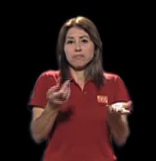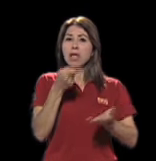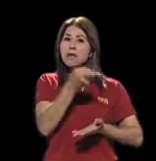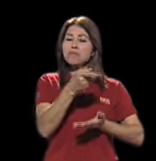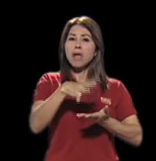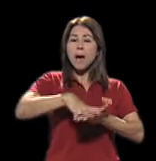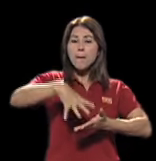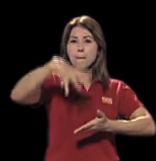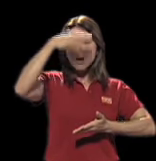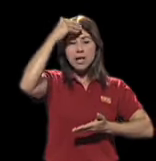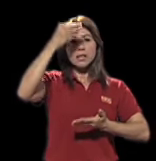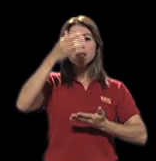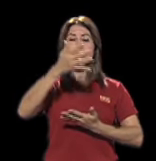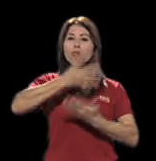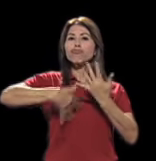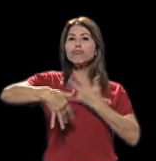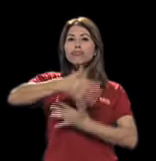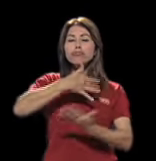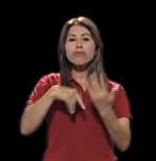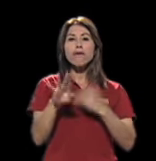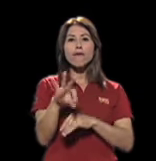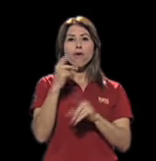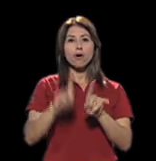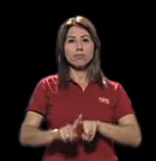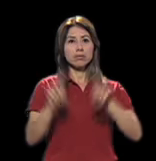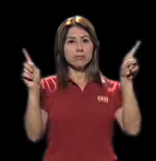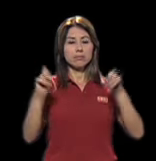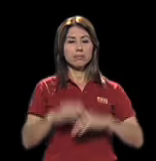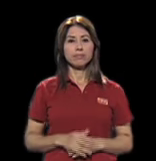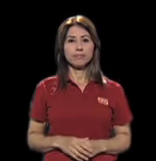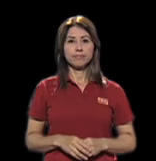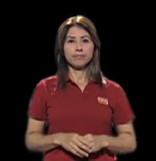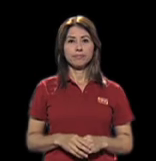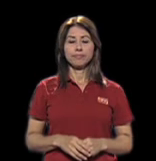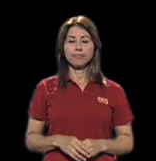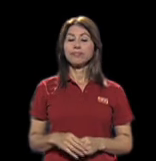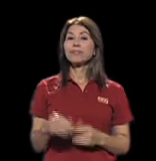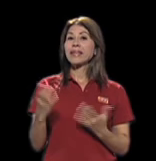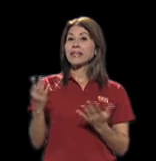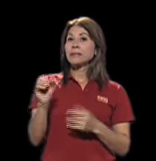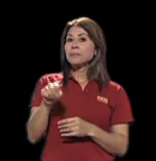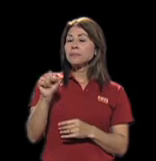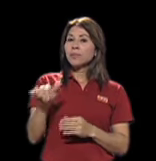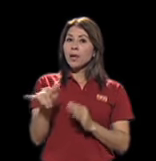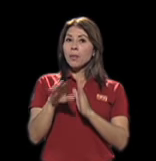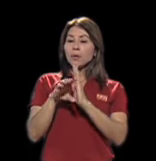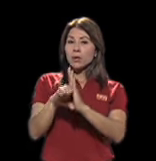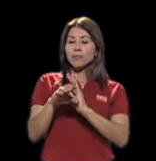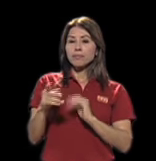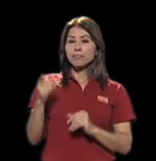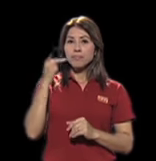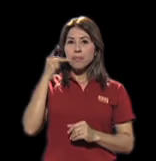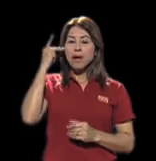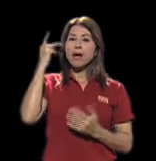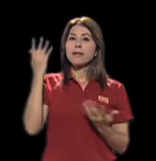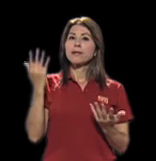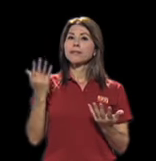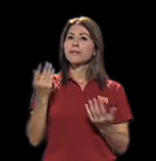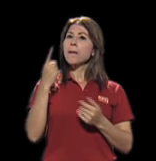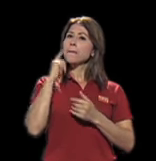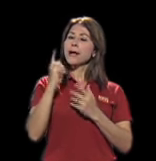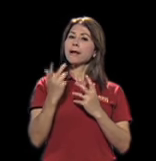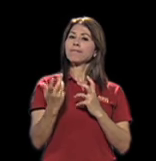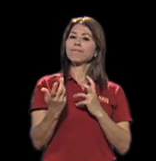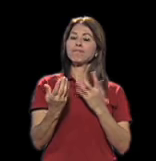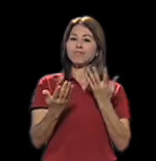desenvolverse en la vida de una manera diferente. Y en el caso de los padres, para ajustar el